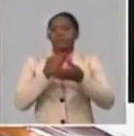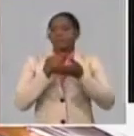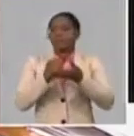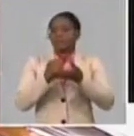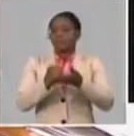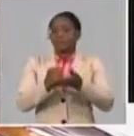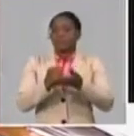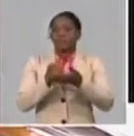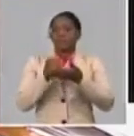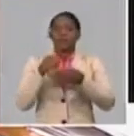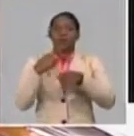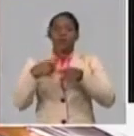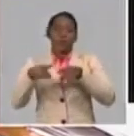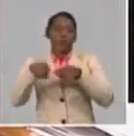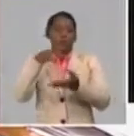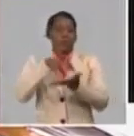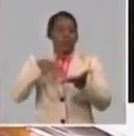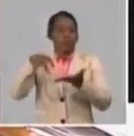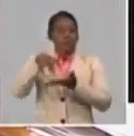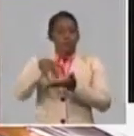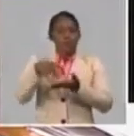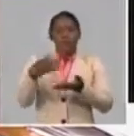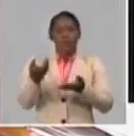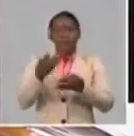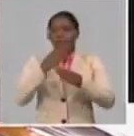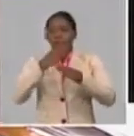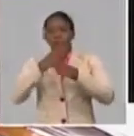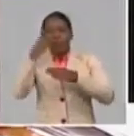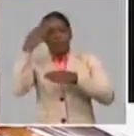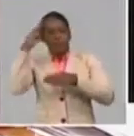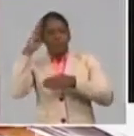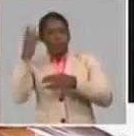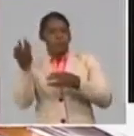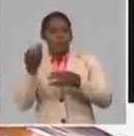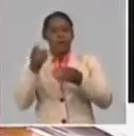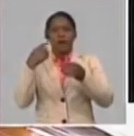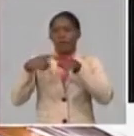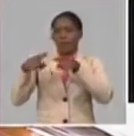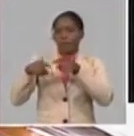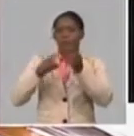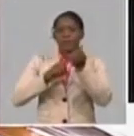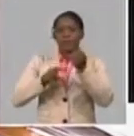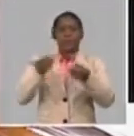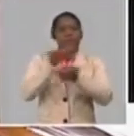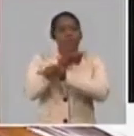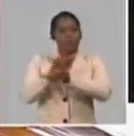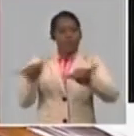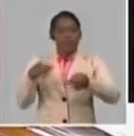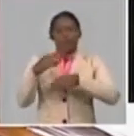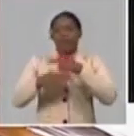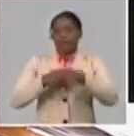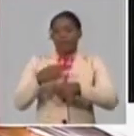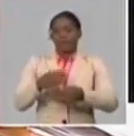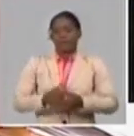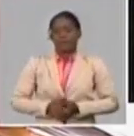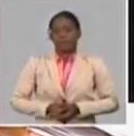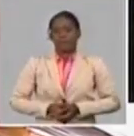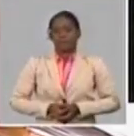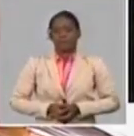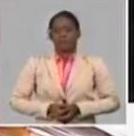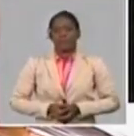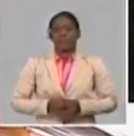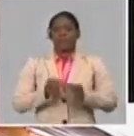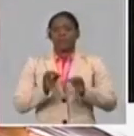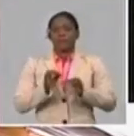ejemplos de Morón, en Ciego de Ávila, Santiago de Cuba y otras provincias del país. Ahora, en otra de las aristas que tú me